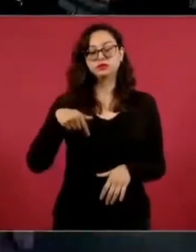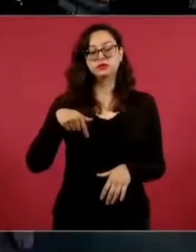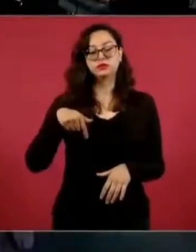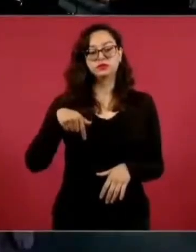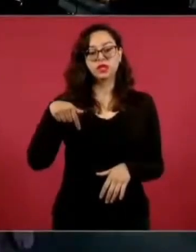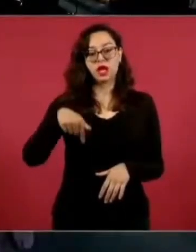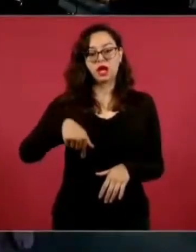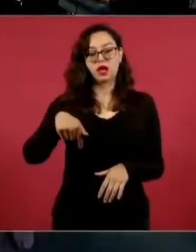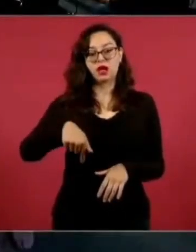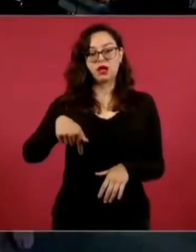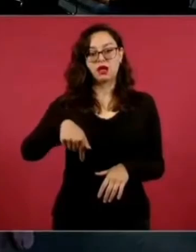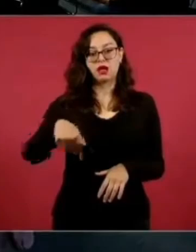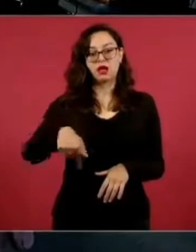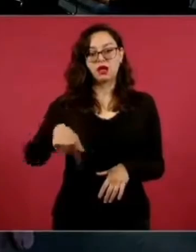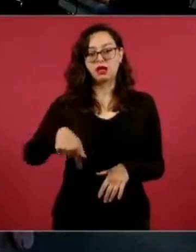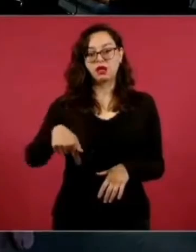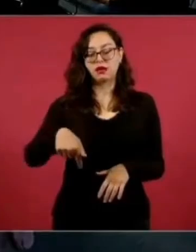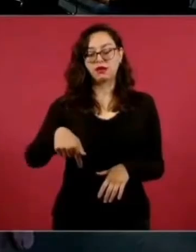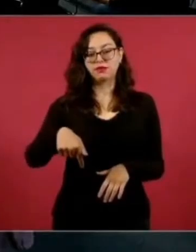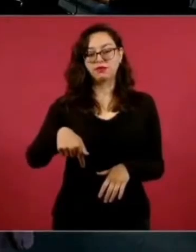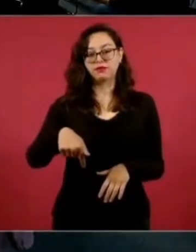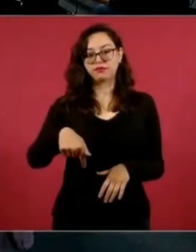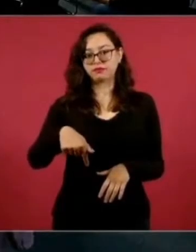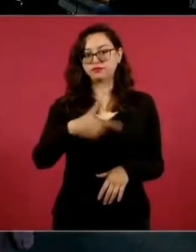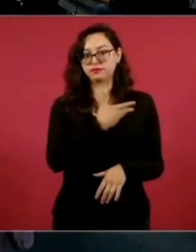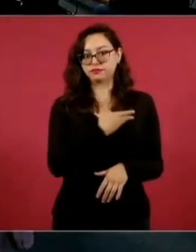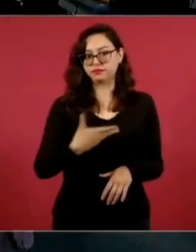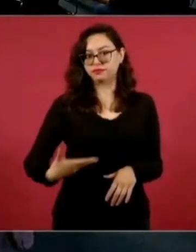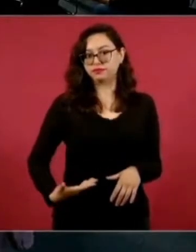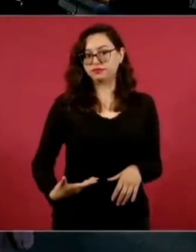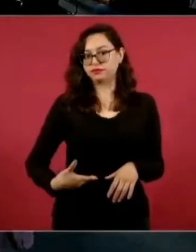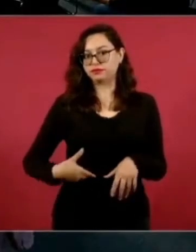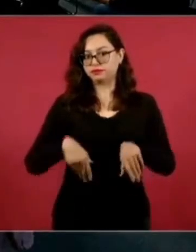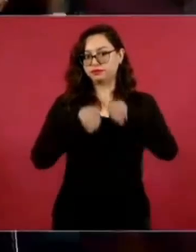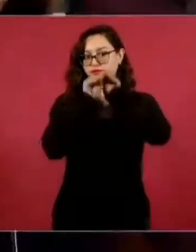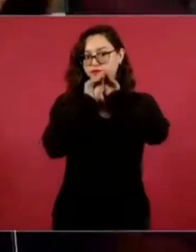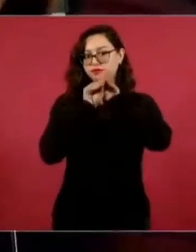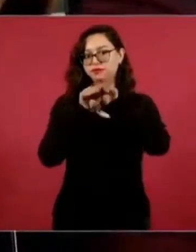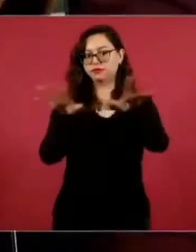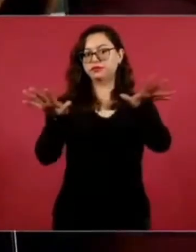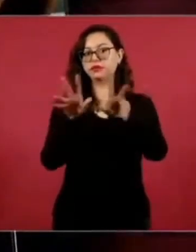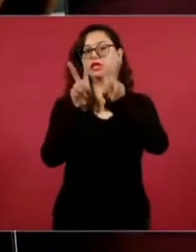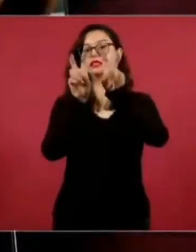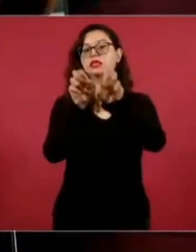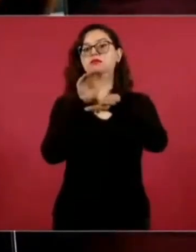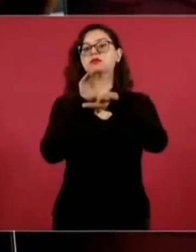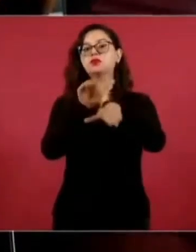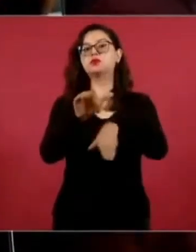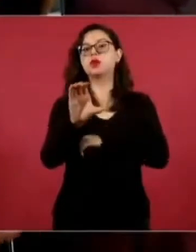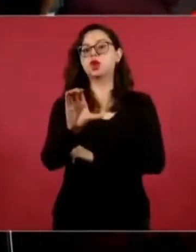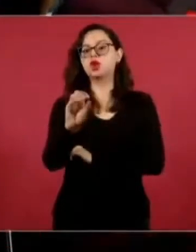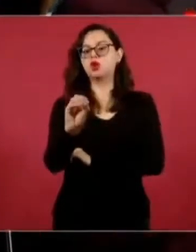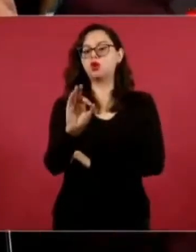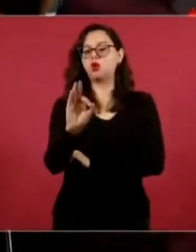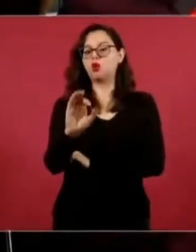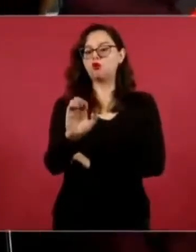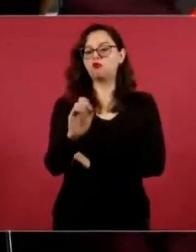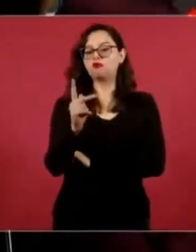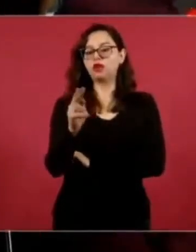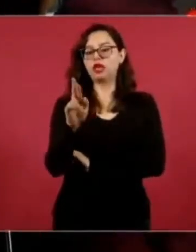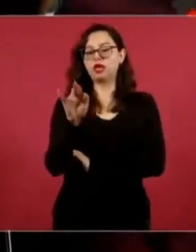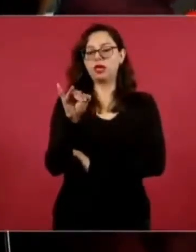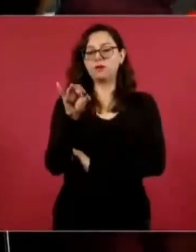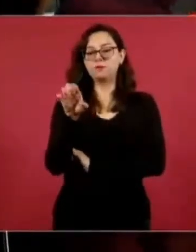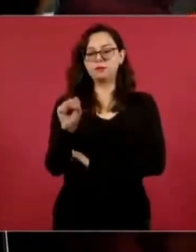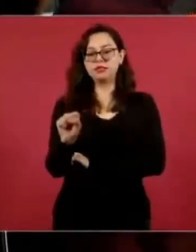el chat de presidencia sobre Cofepris. Se avisaba